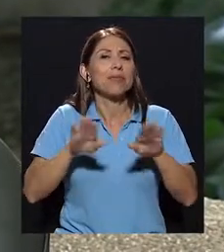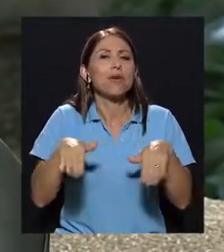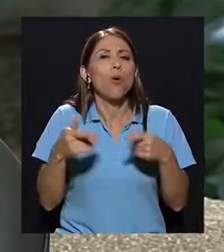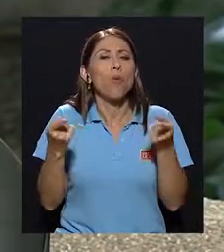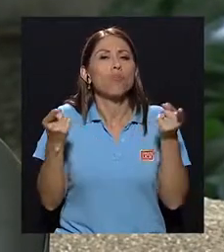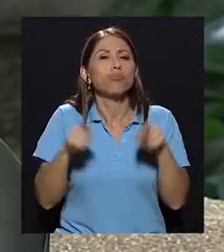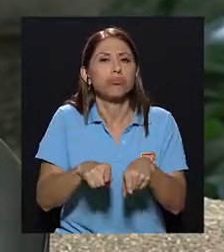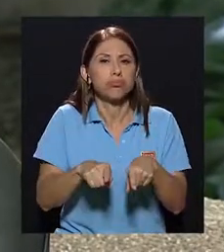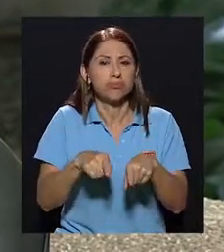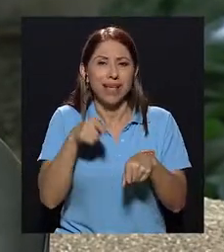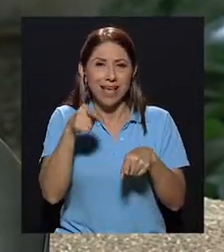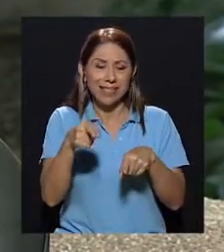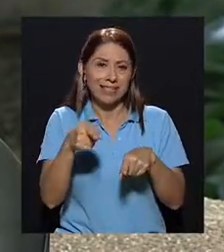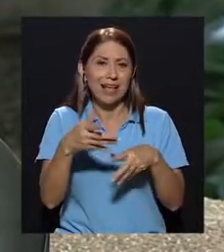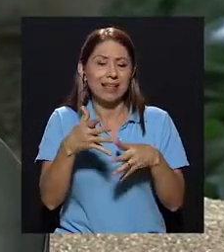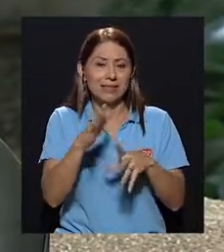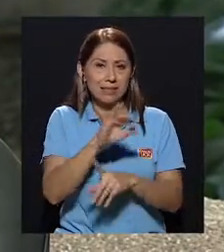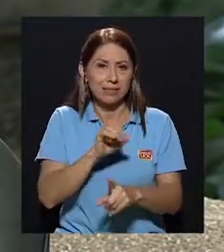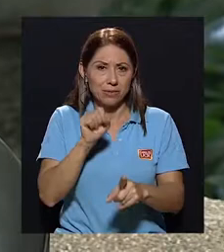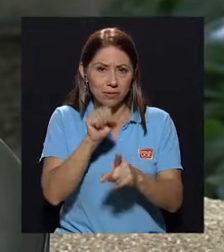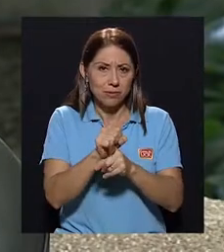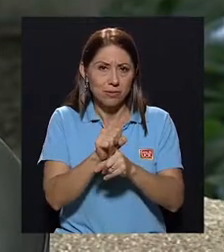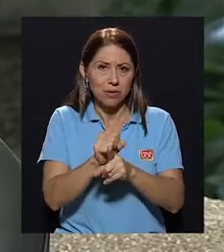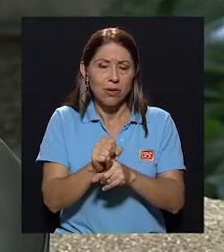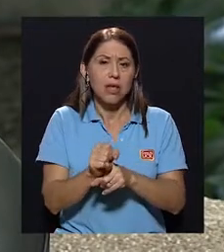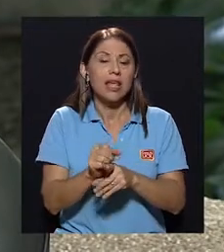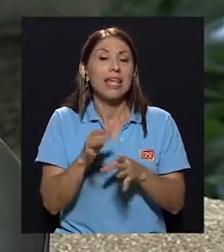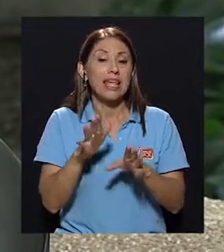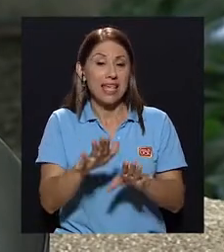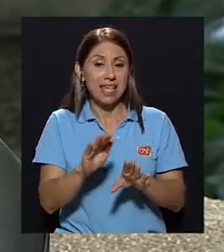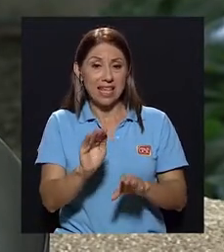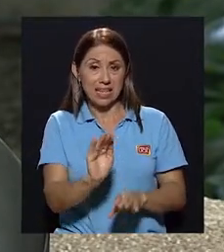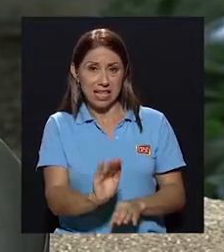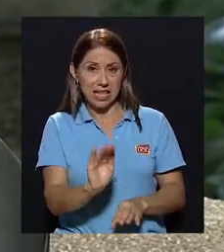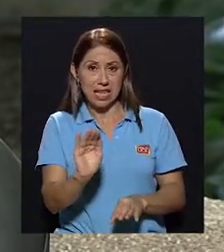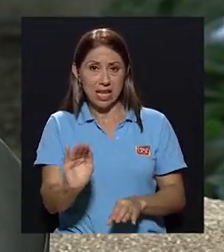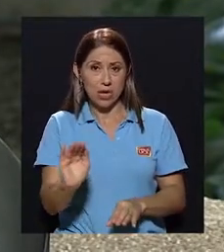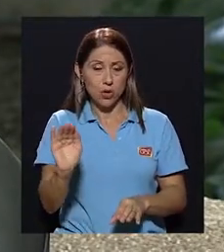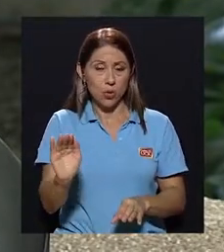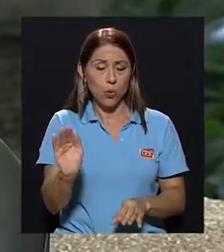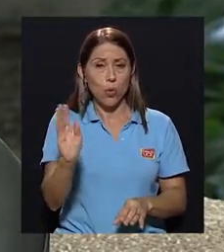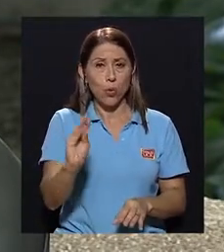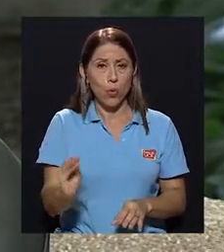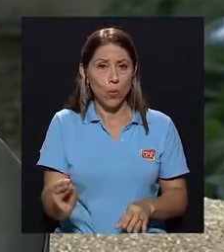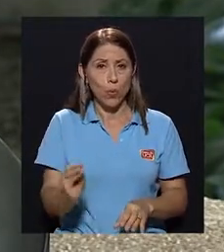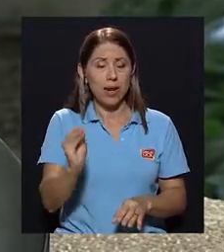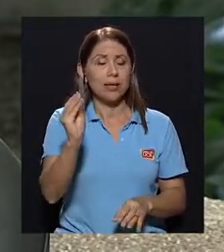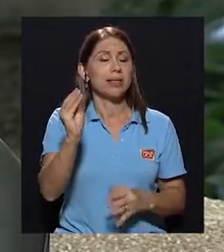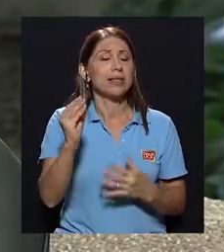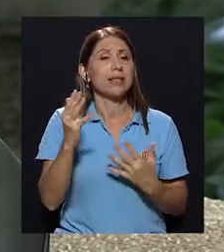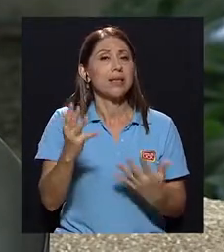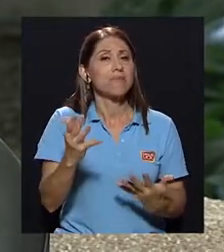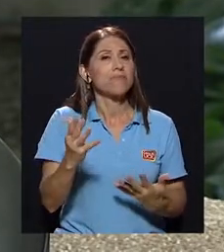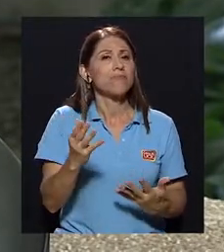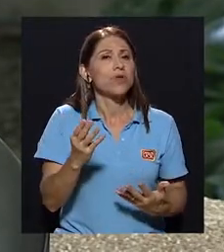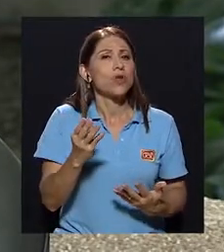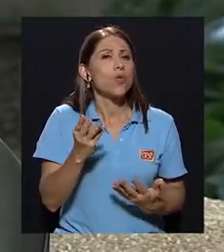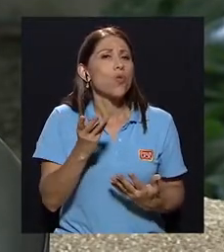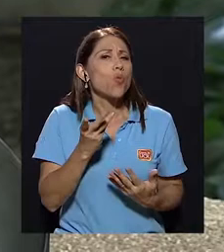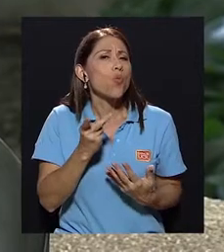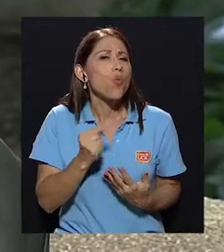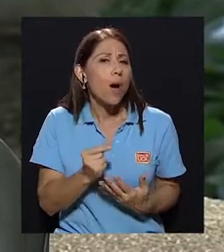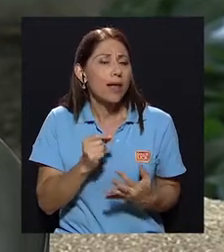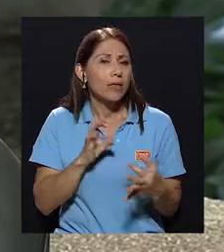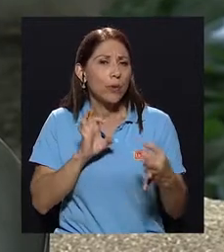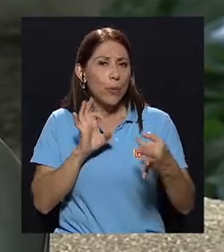dio esa pérdida y de cuánto puso el niño o cuánto puso la niña, cuánto el adolescente estaba